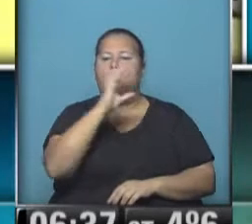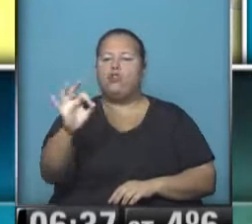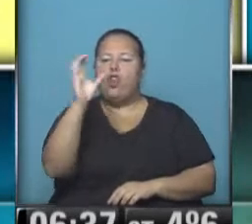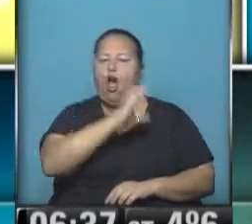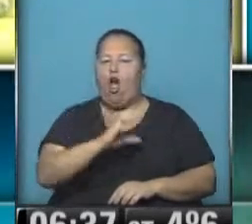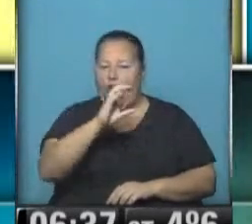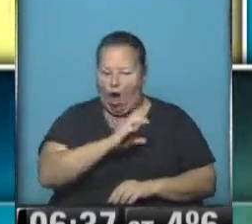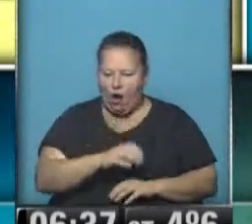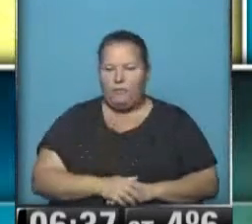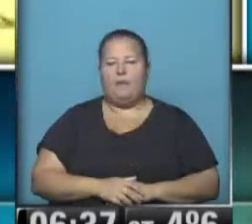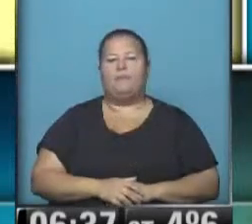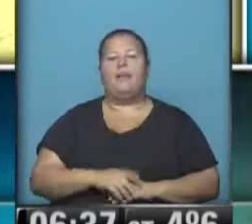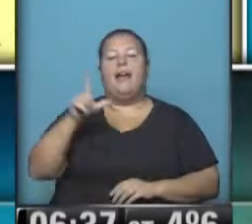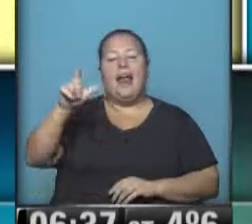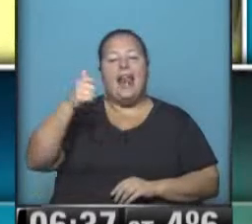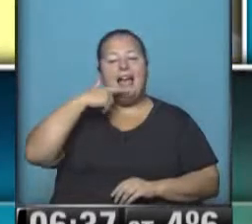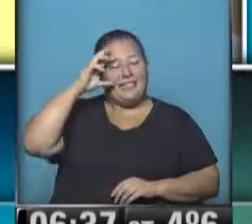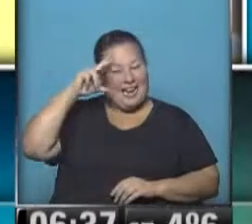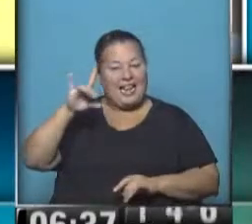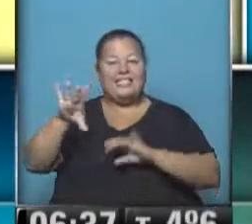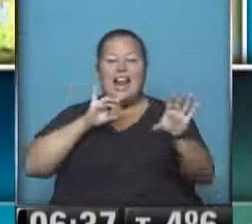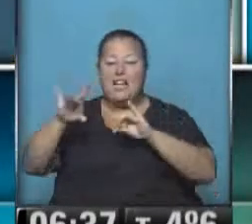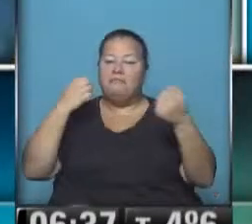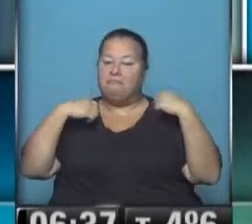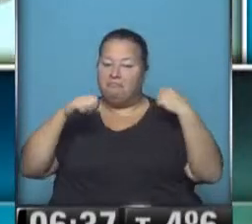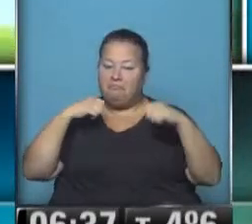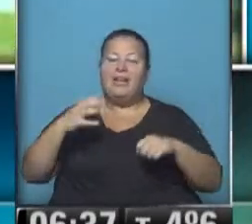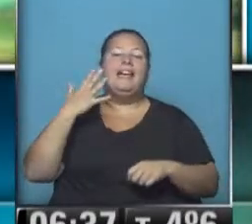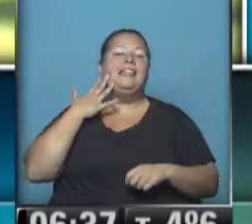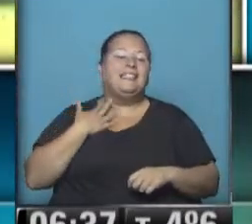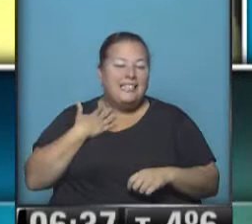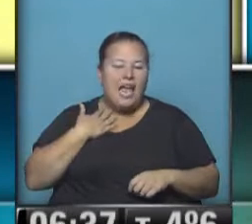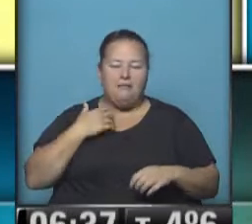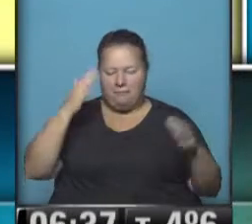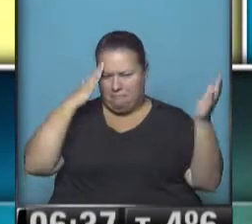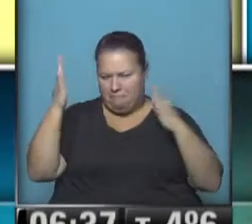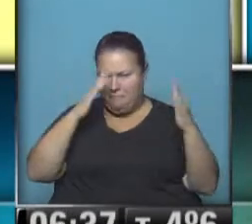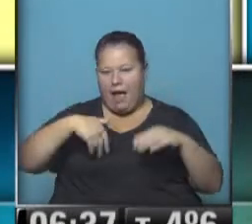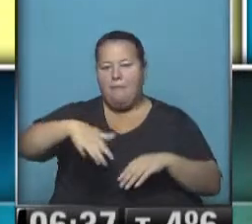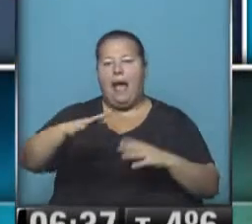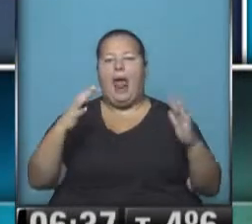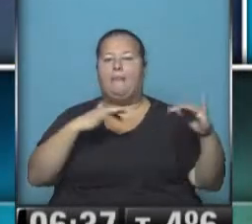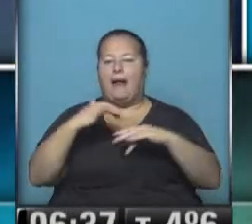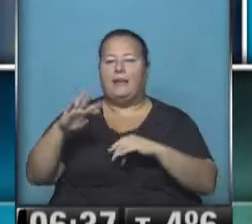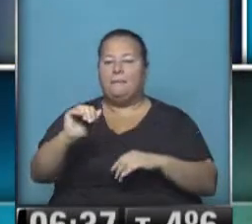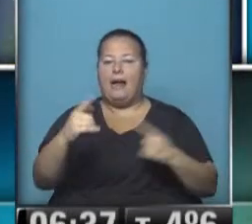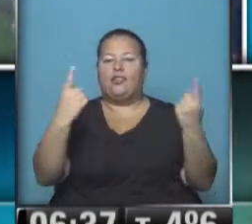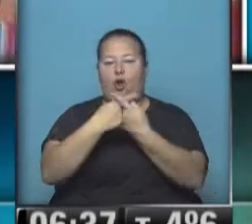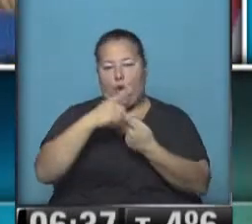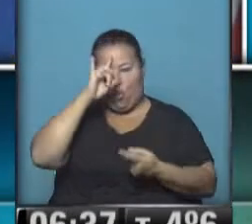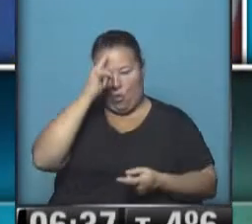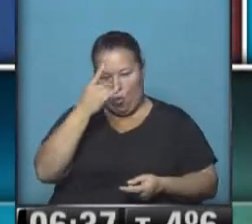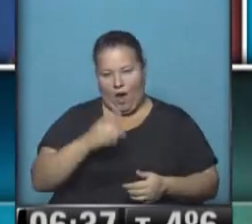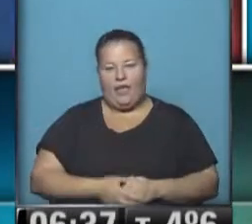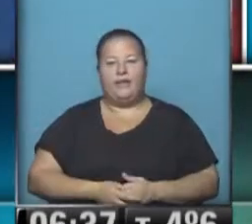Colombia. En la Serena, la selección se entrenó y TVS la rompió de cara al partido del martes con Uruguay.